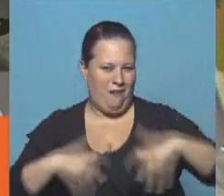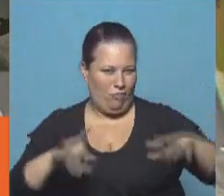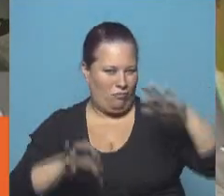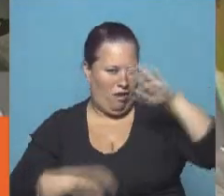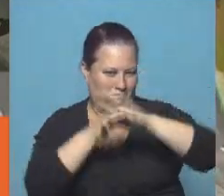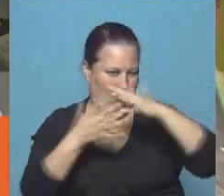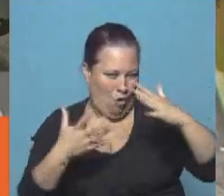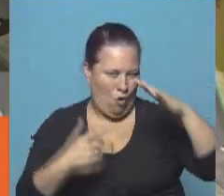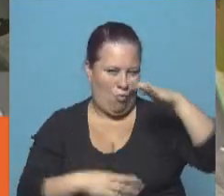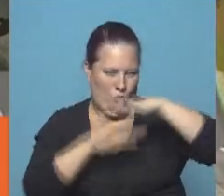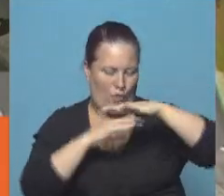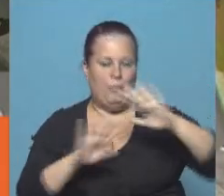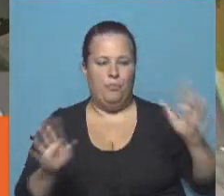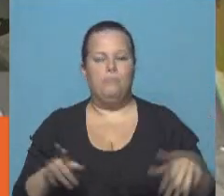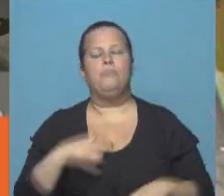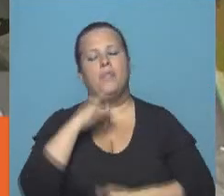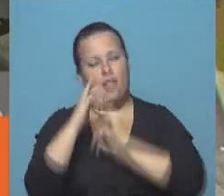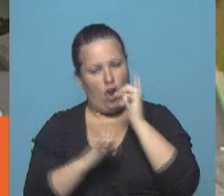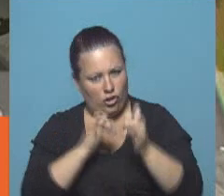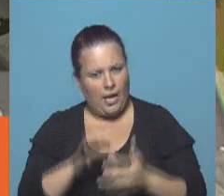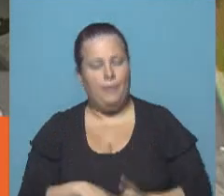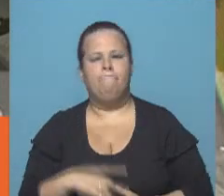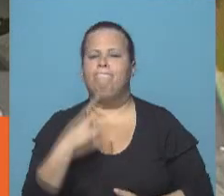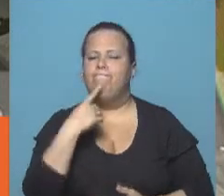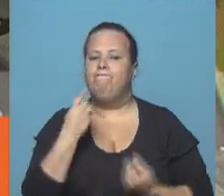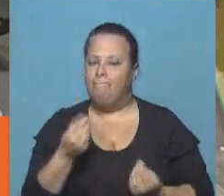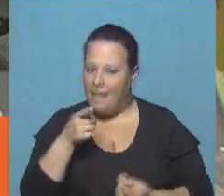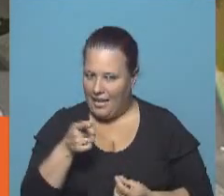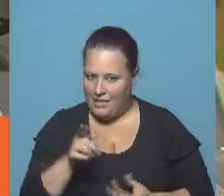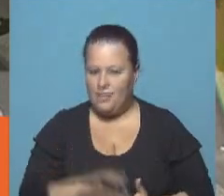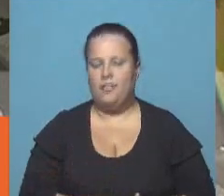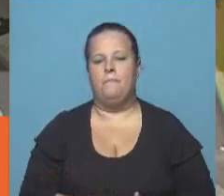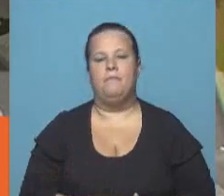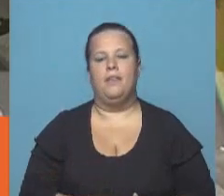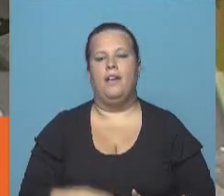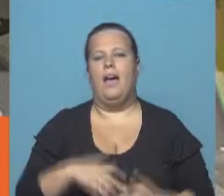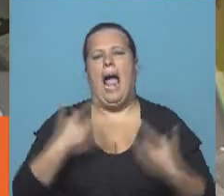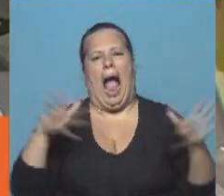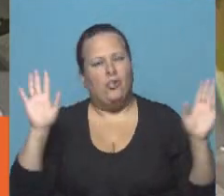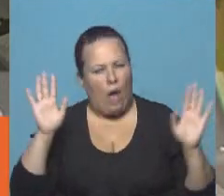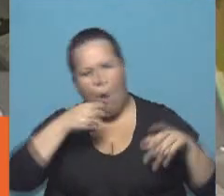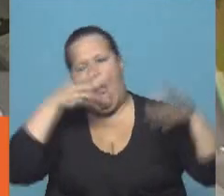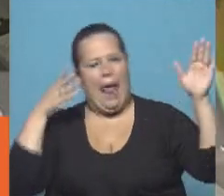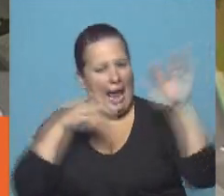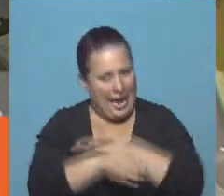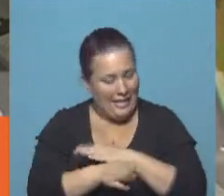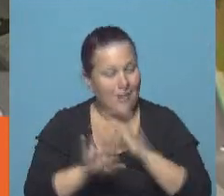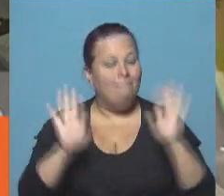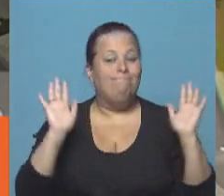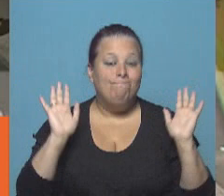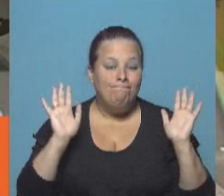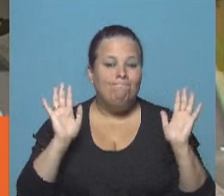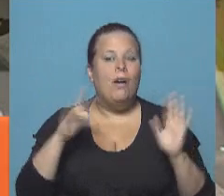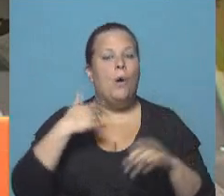techo del vagón. Te decía, la gran pregunta es esa, fue al voleo, esta hipótesis